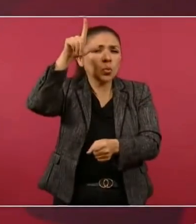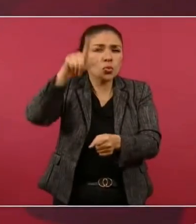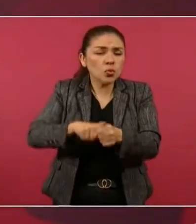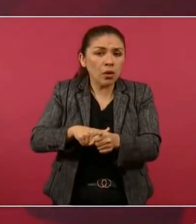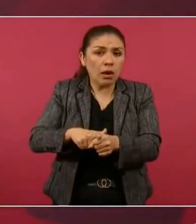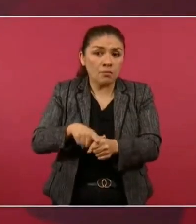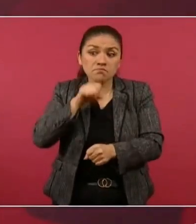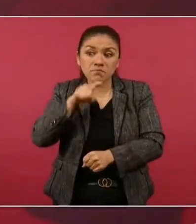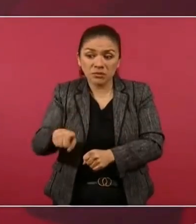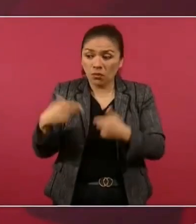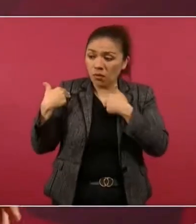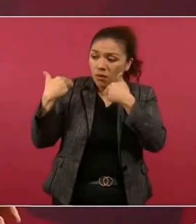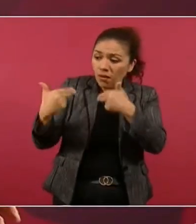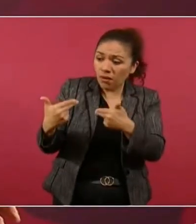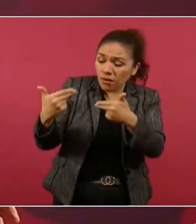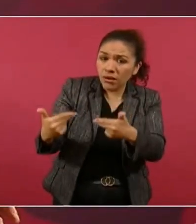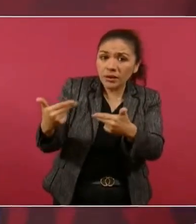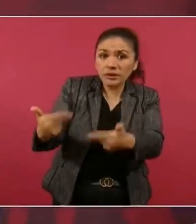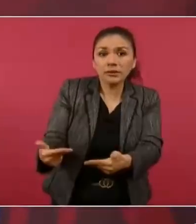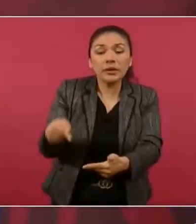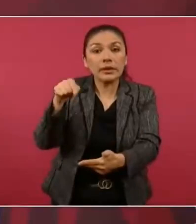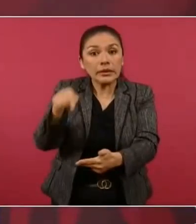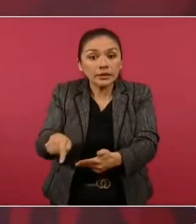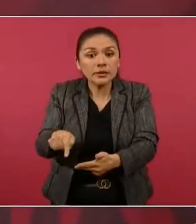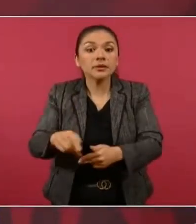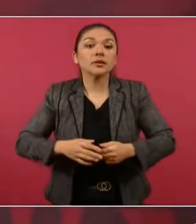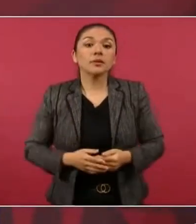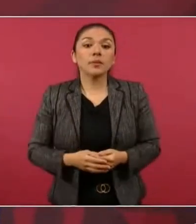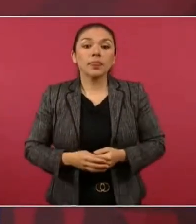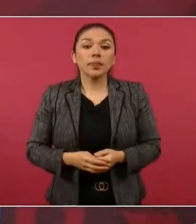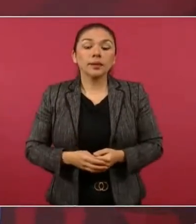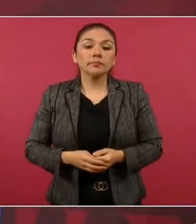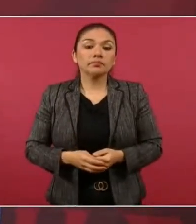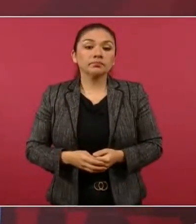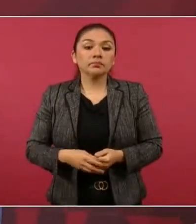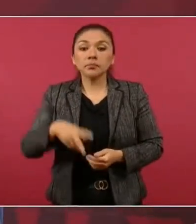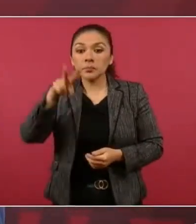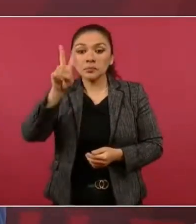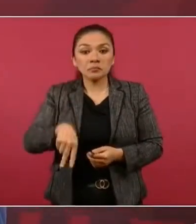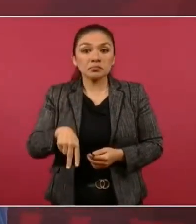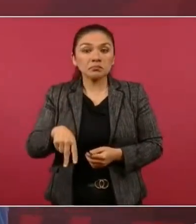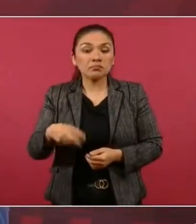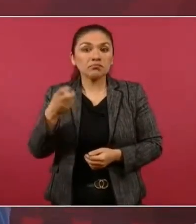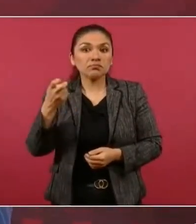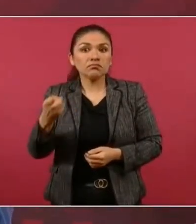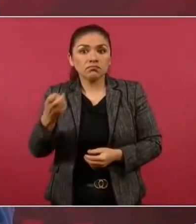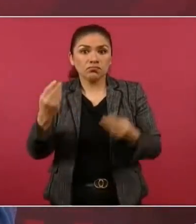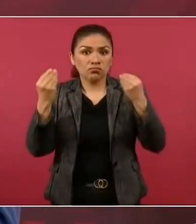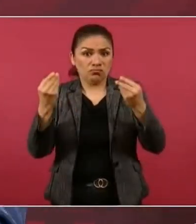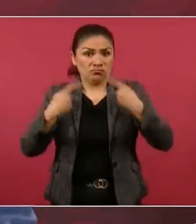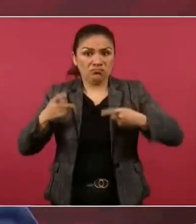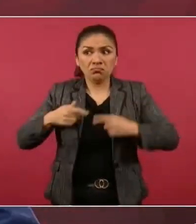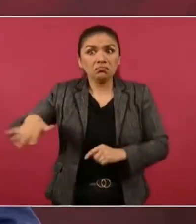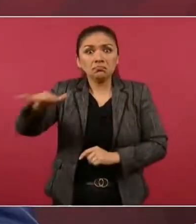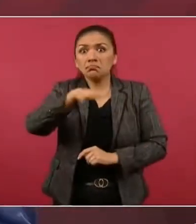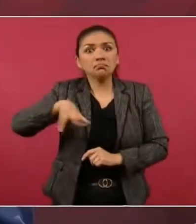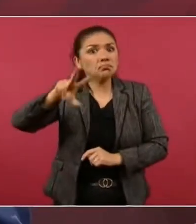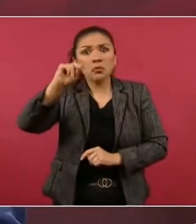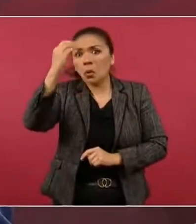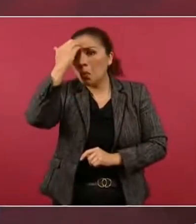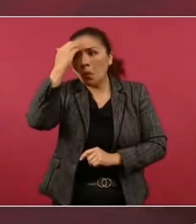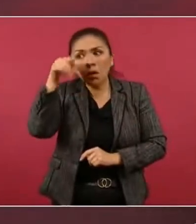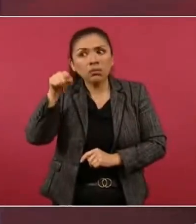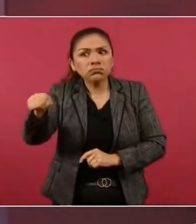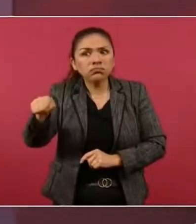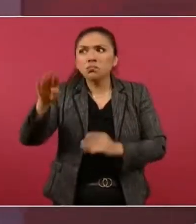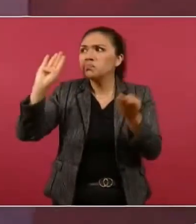heredamos y que es prácticamente desconocida en nuestro país